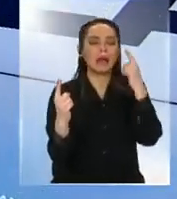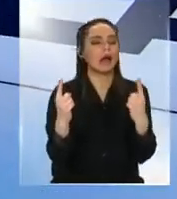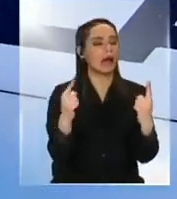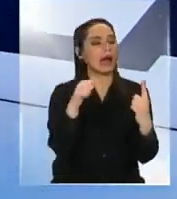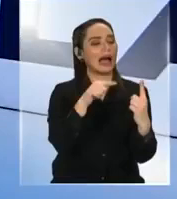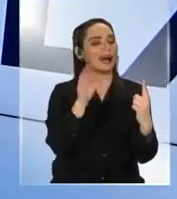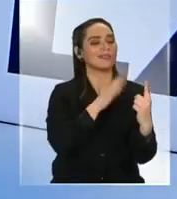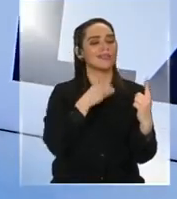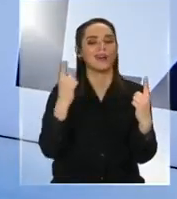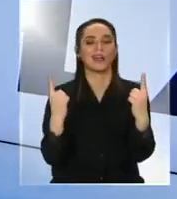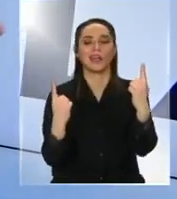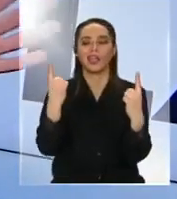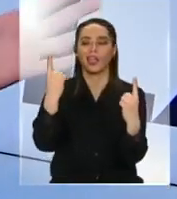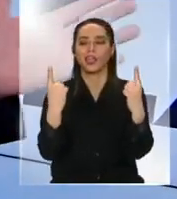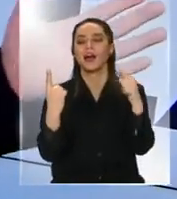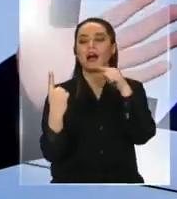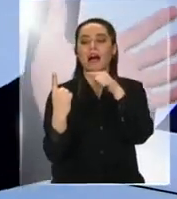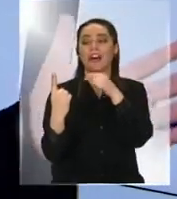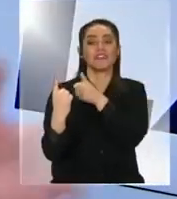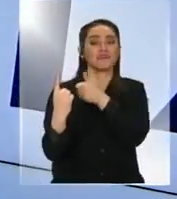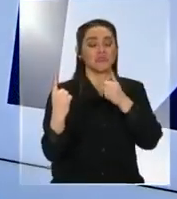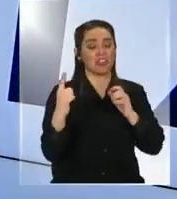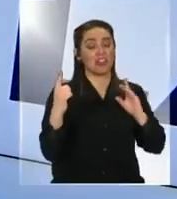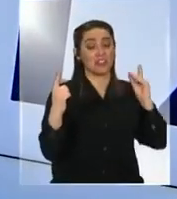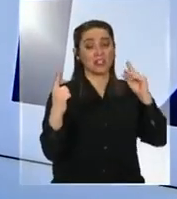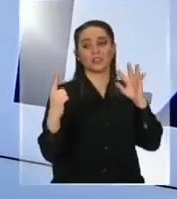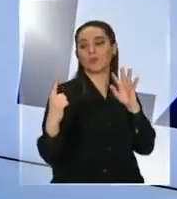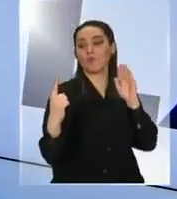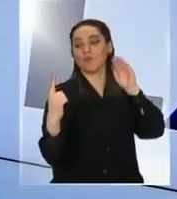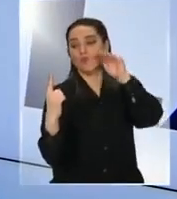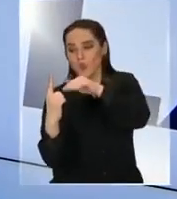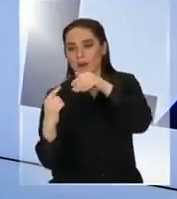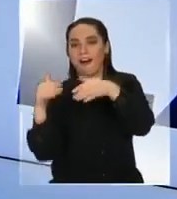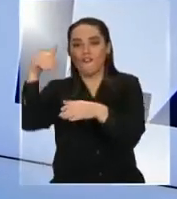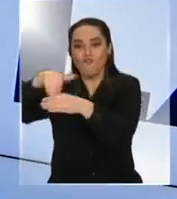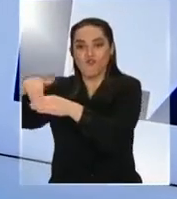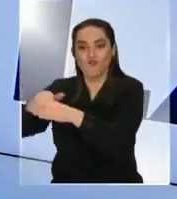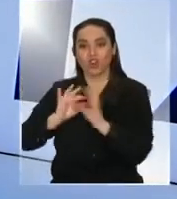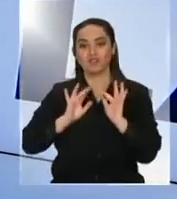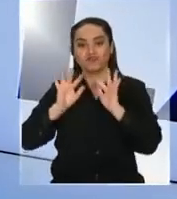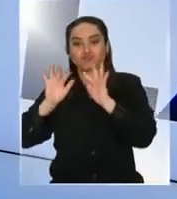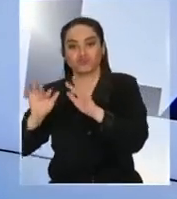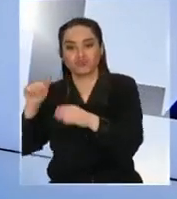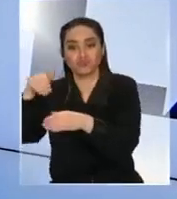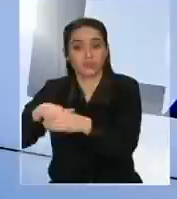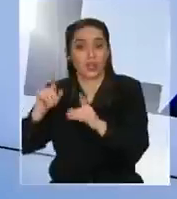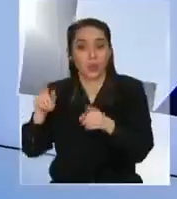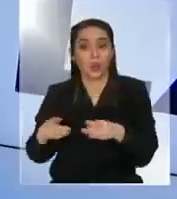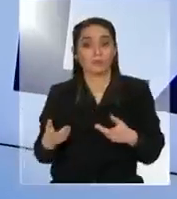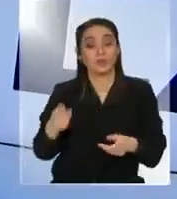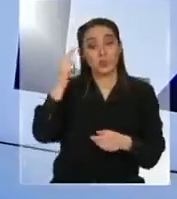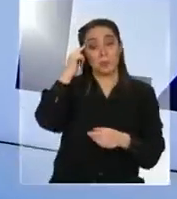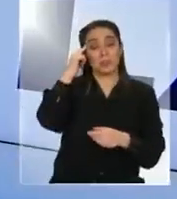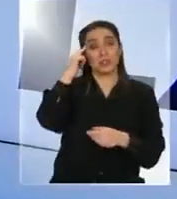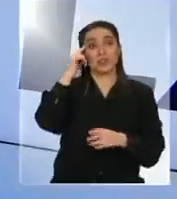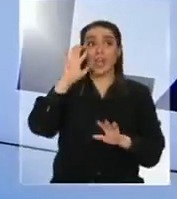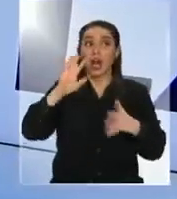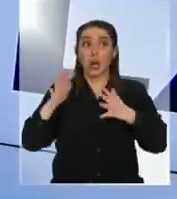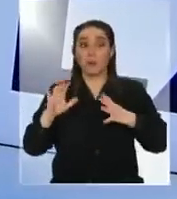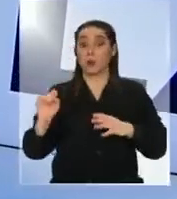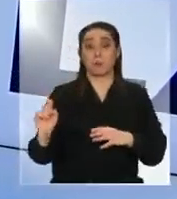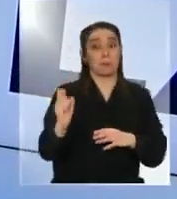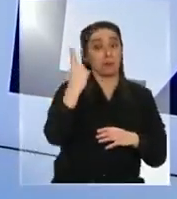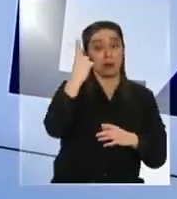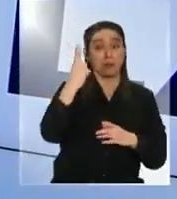es más yo creo que con los resultados que hemos visto en las últimas elecciones en una de esas no evitamos una segunda vuelta ah mira depende de cuánto se